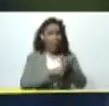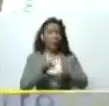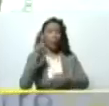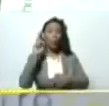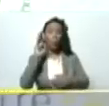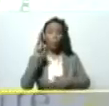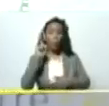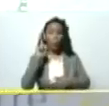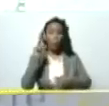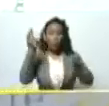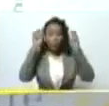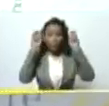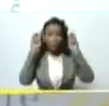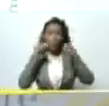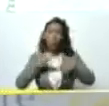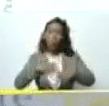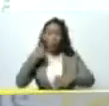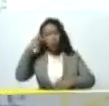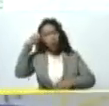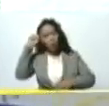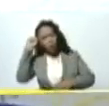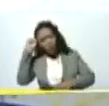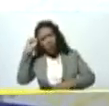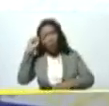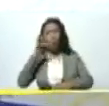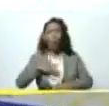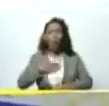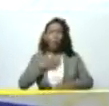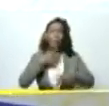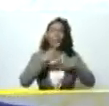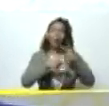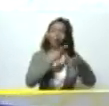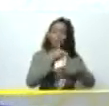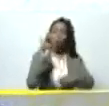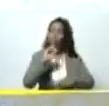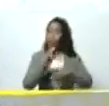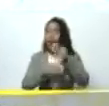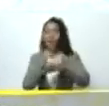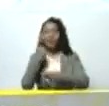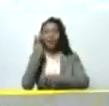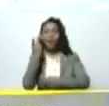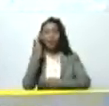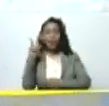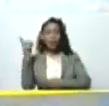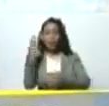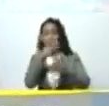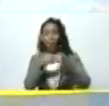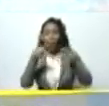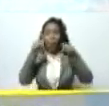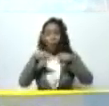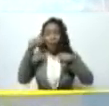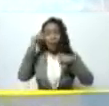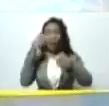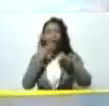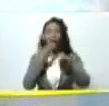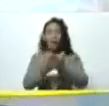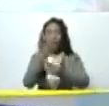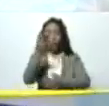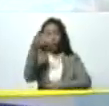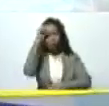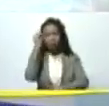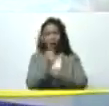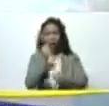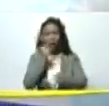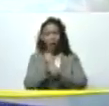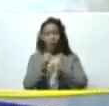anécdota bueno que nosotros para poder producir no hacía falta estos insumos hoy en día gracias a su gestión de trabajo